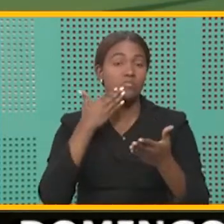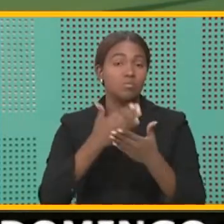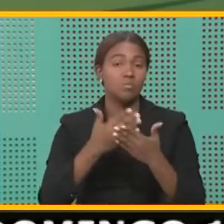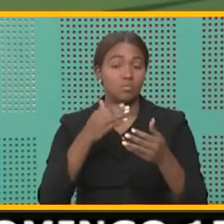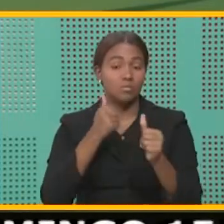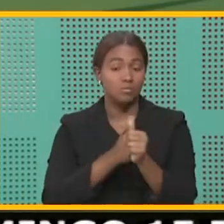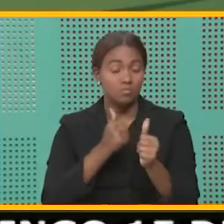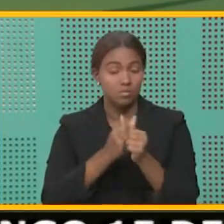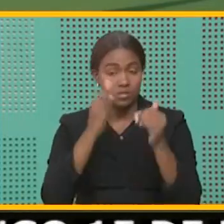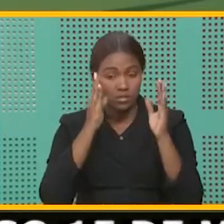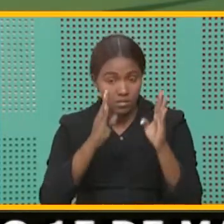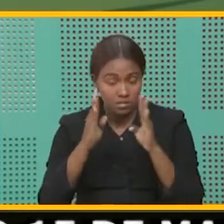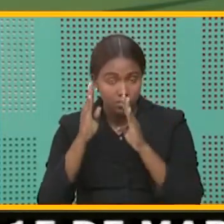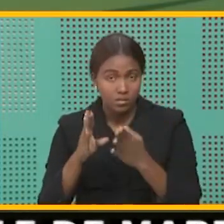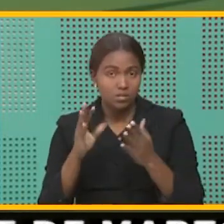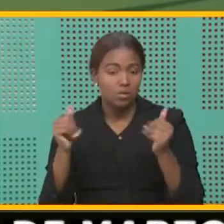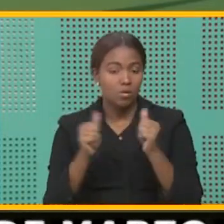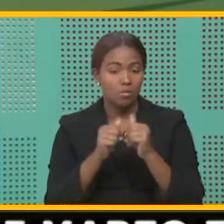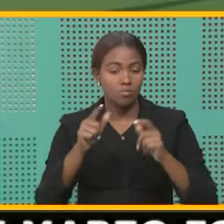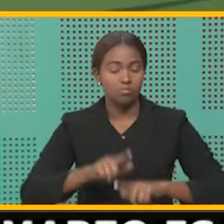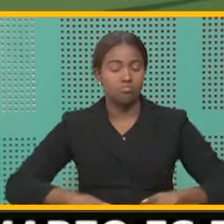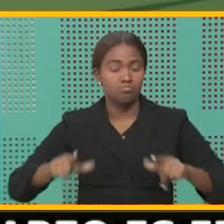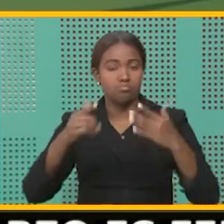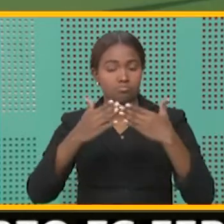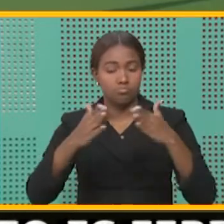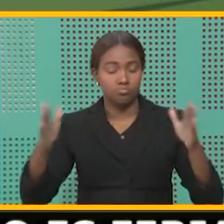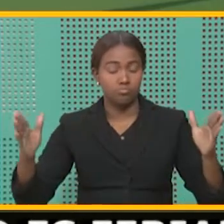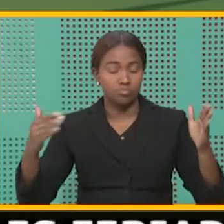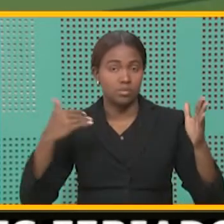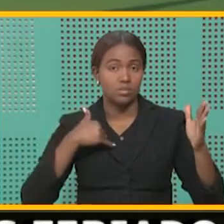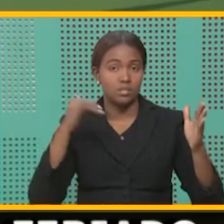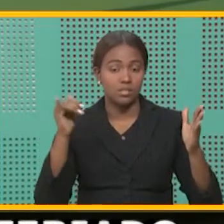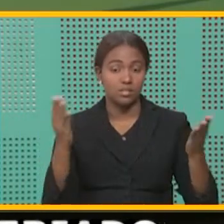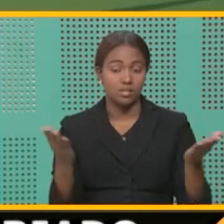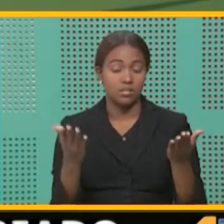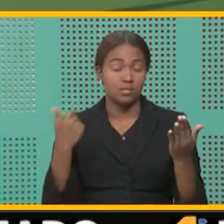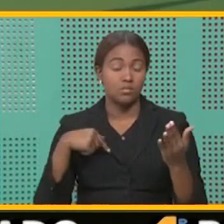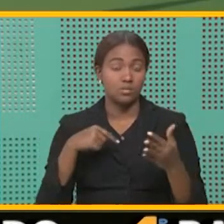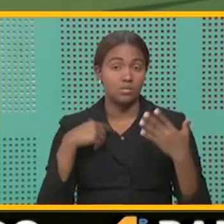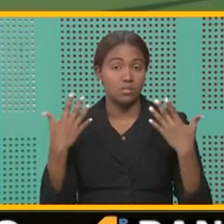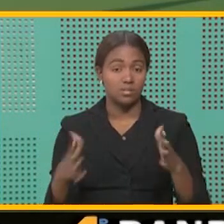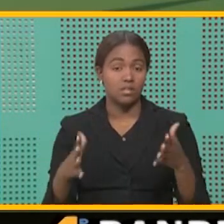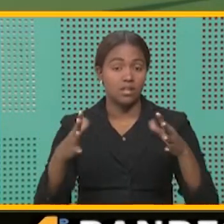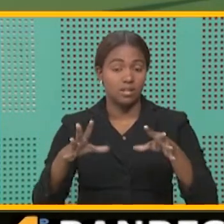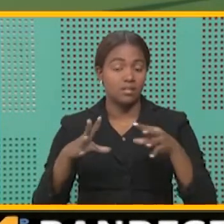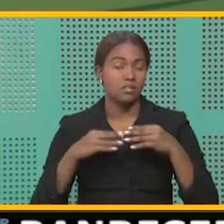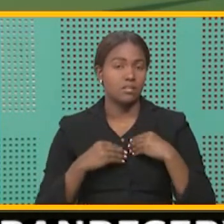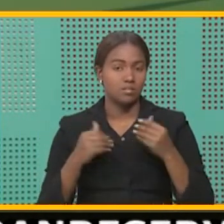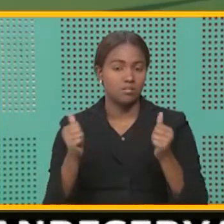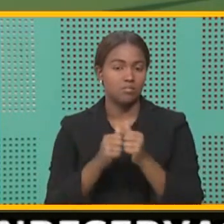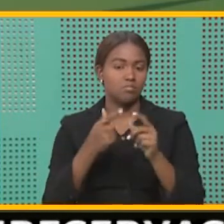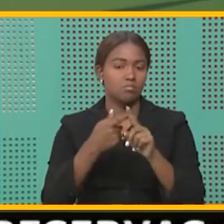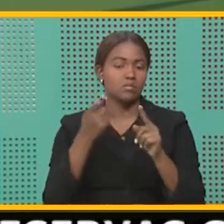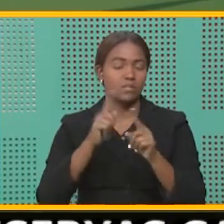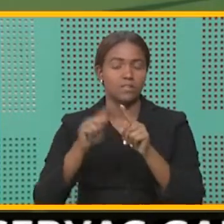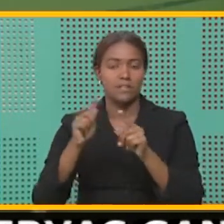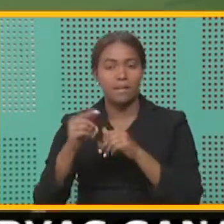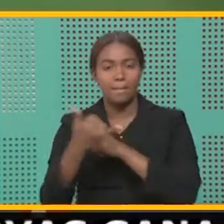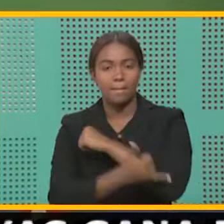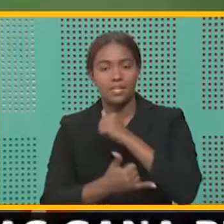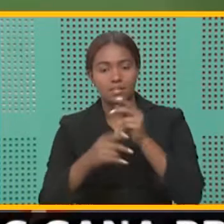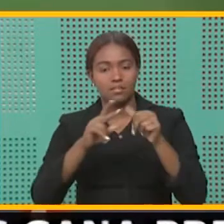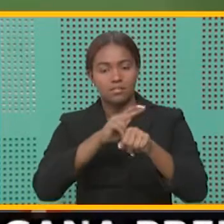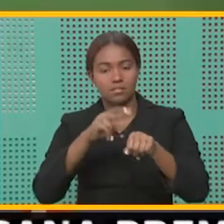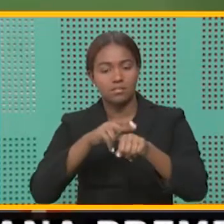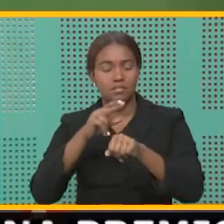prestación, con un estándar que hemos asumido en función de los países de la región